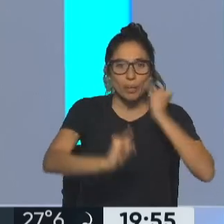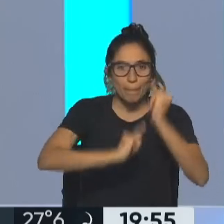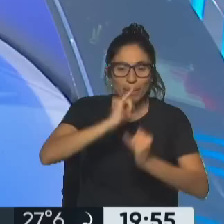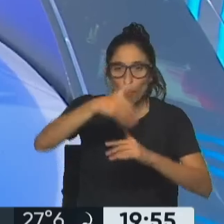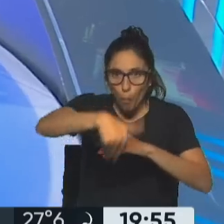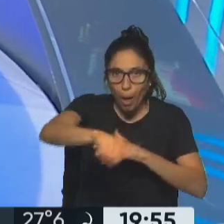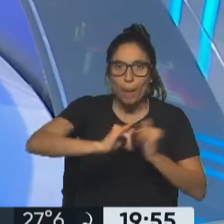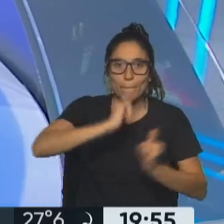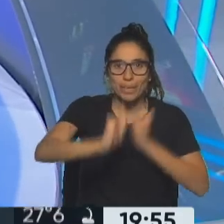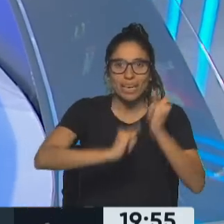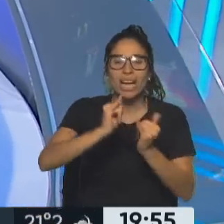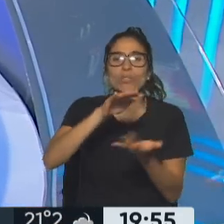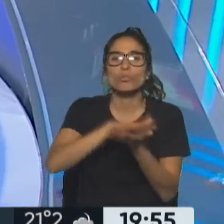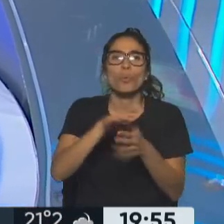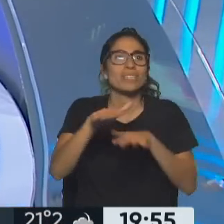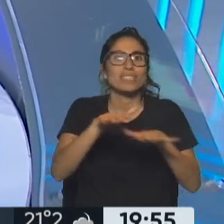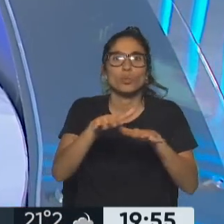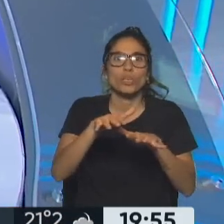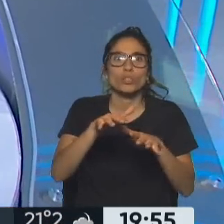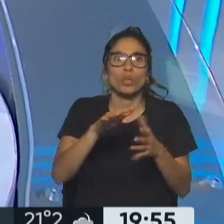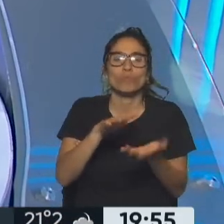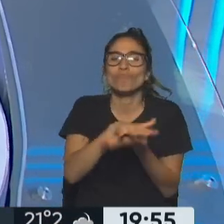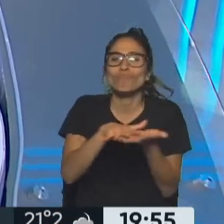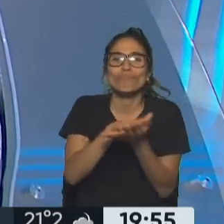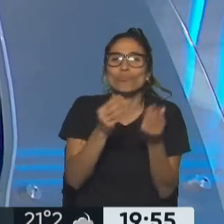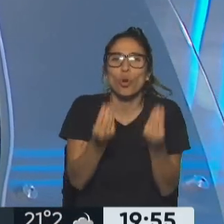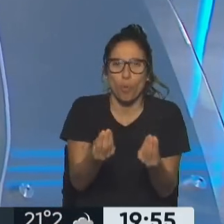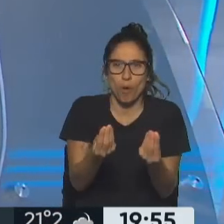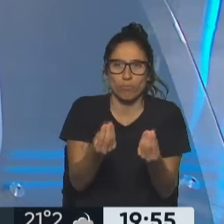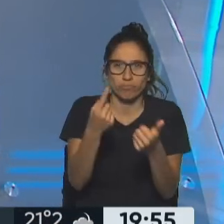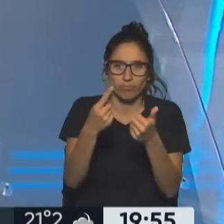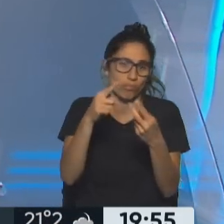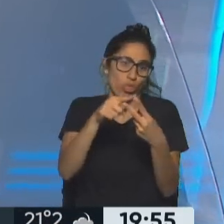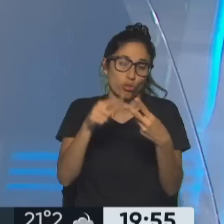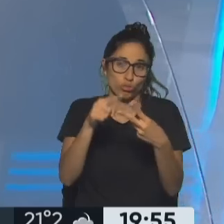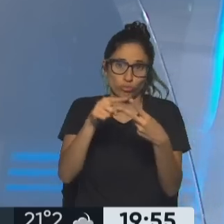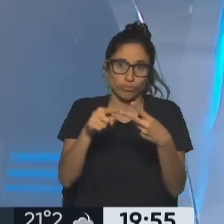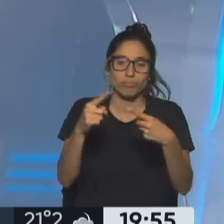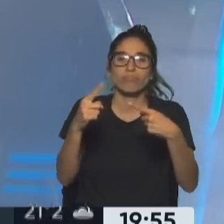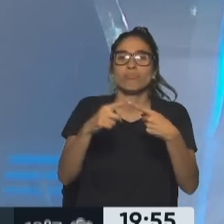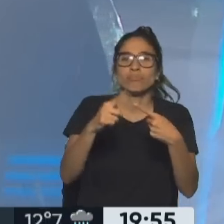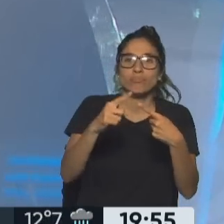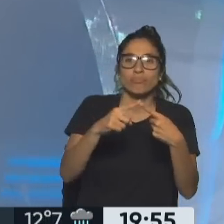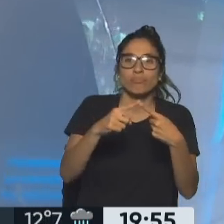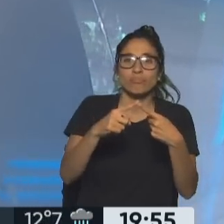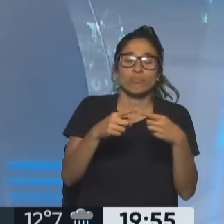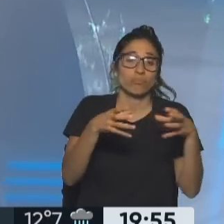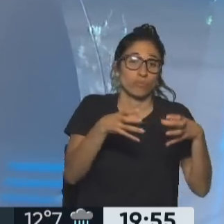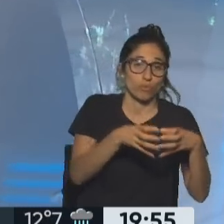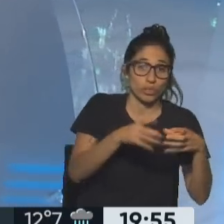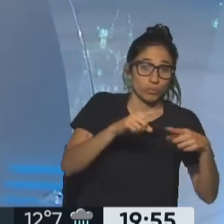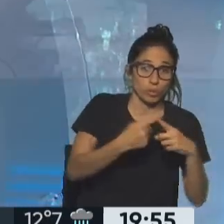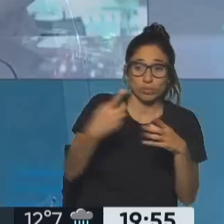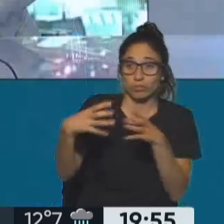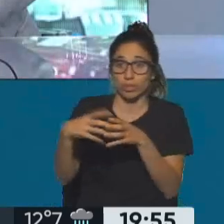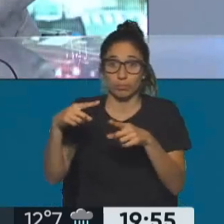recién del descontento respecto de la democracia. El tema es cuáles son las alternativas, y hay dos. Una está dividida en dos fuerzas políticas, la alternativa